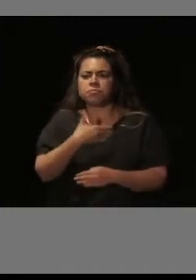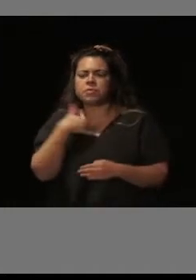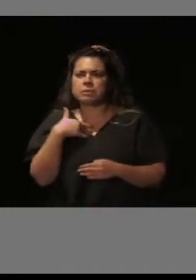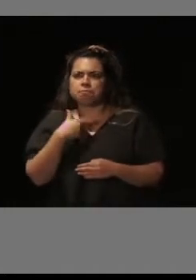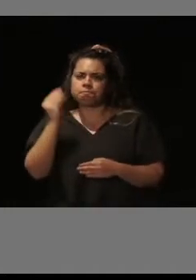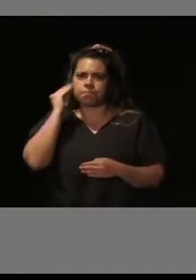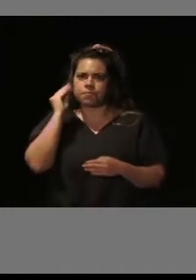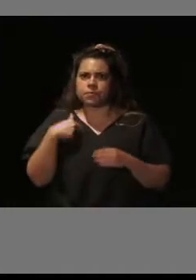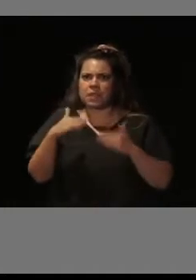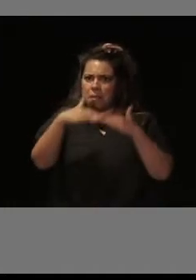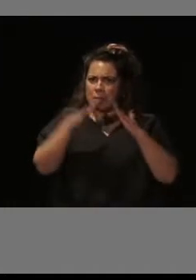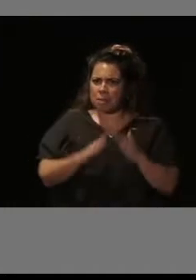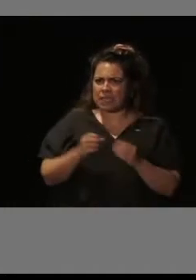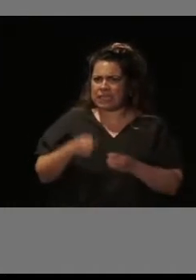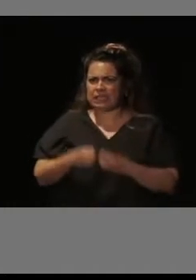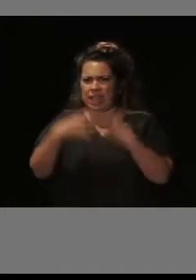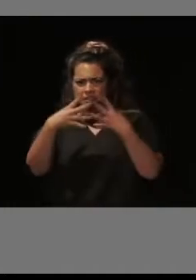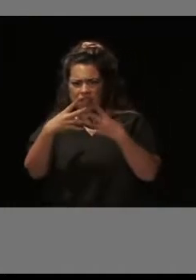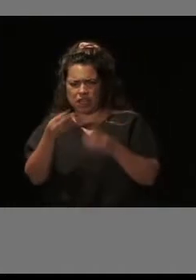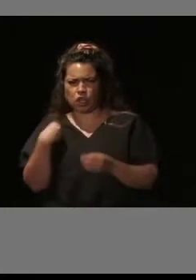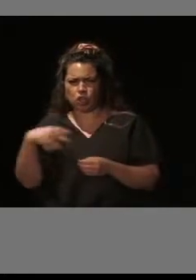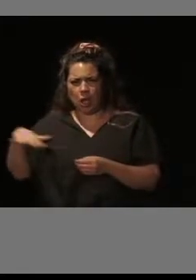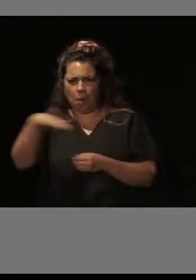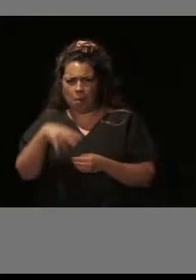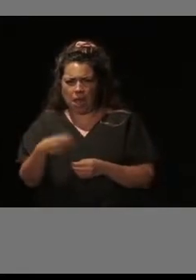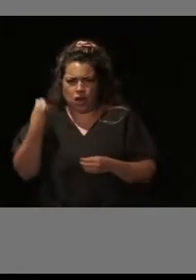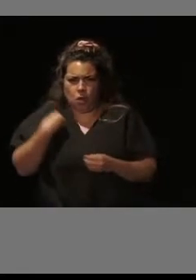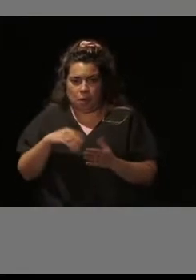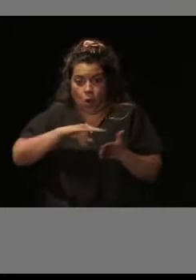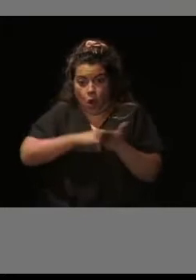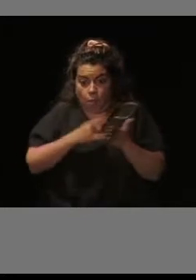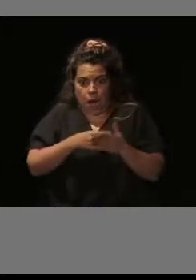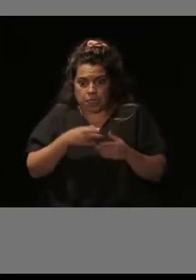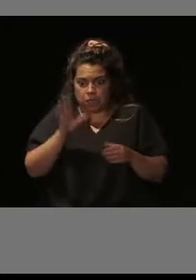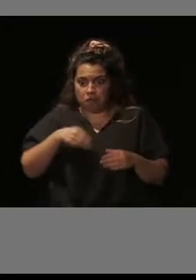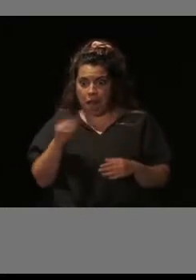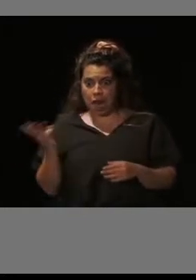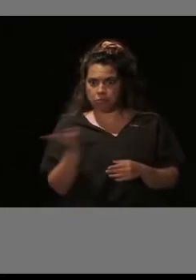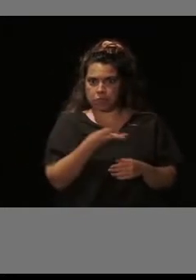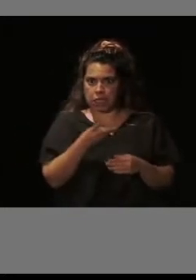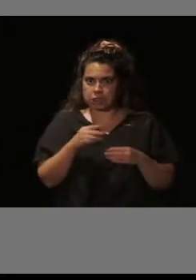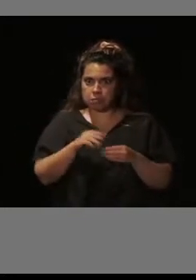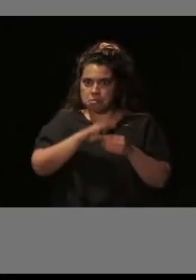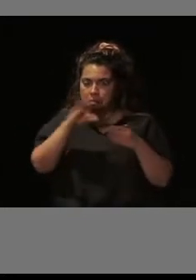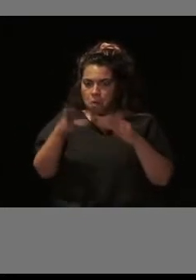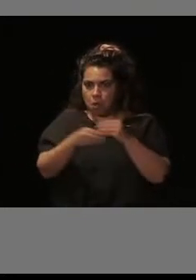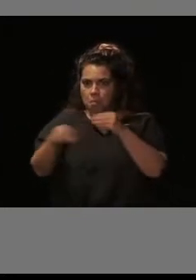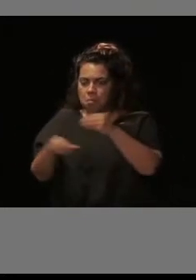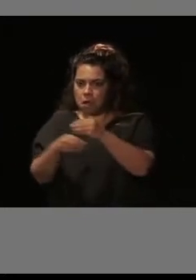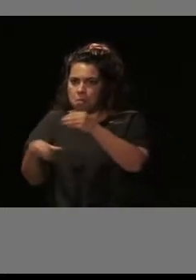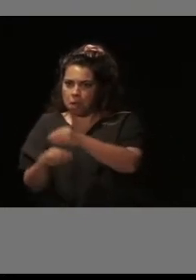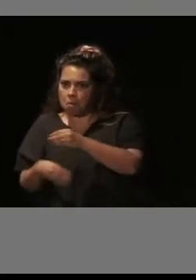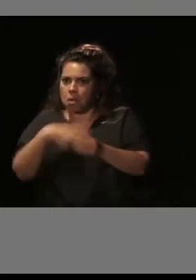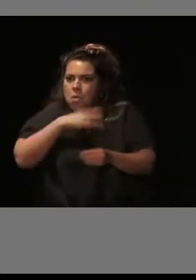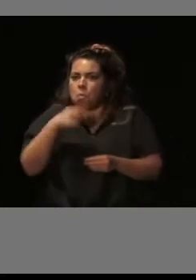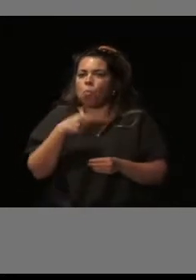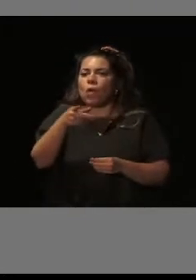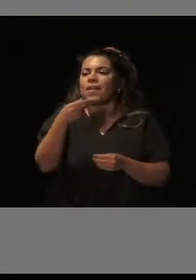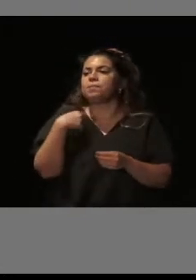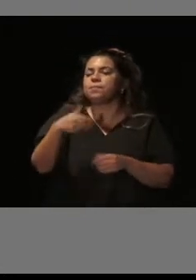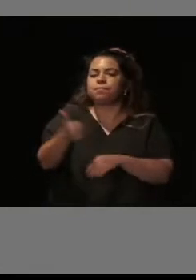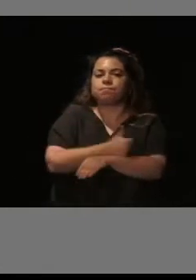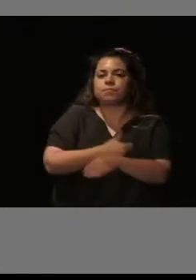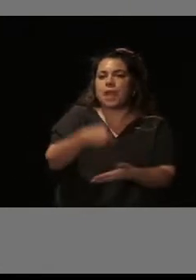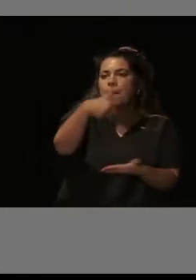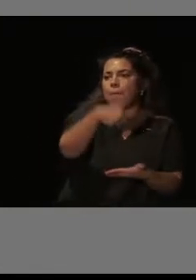barrio, en estos tres planes que son complementarios entre sí, es decir, que puede cualquier ciudadano solicitar ayudas en uno,